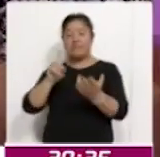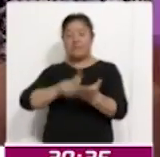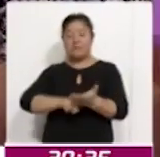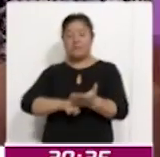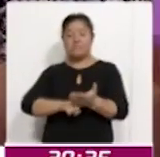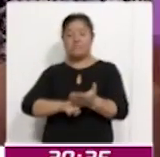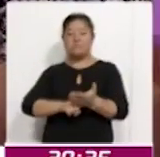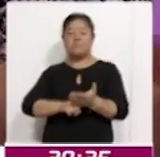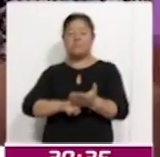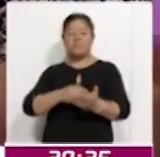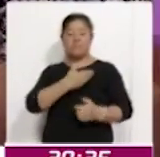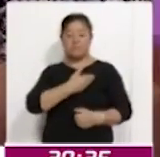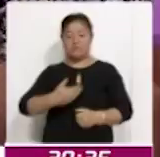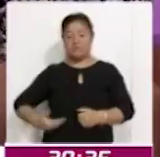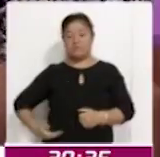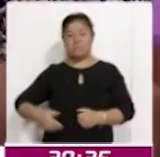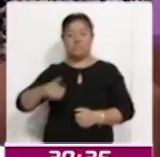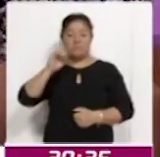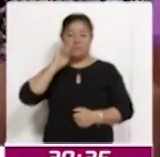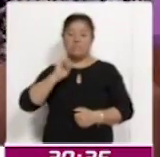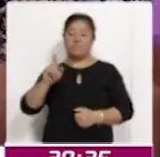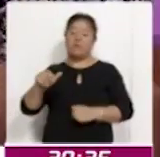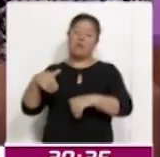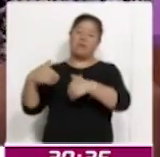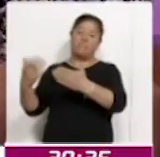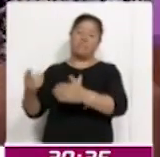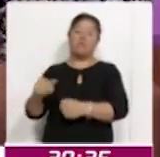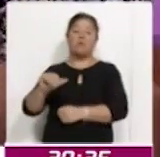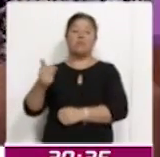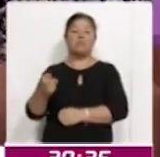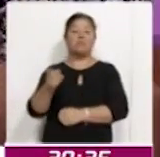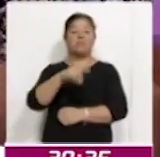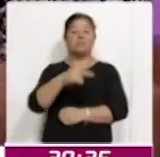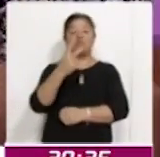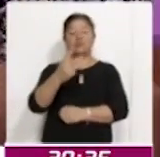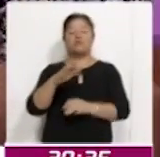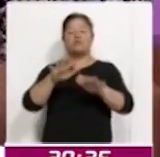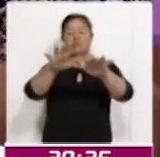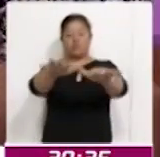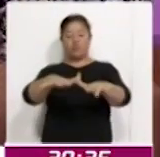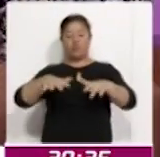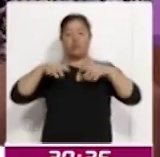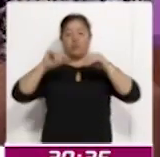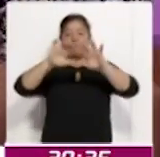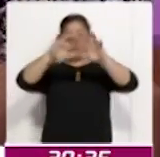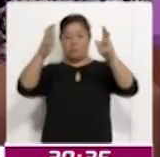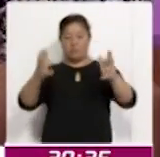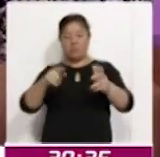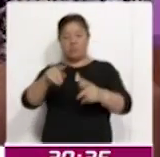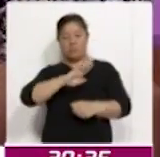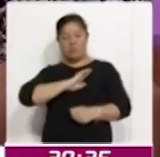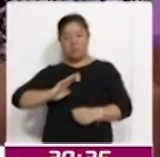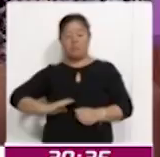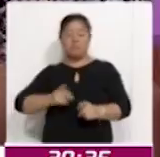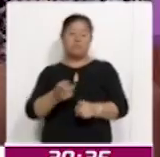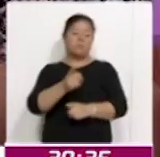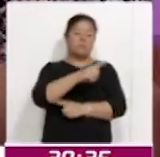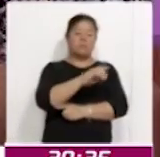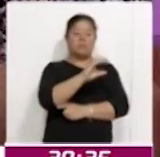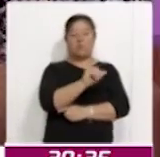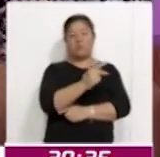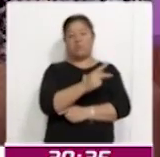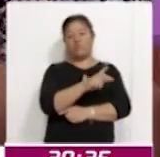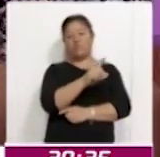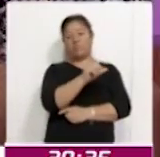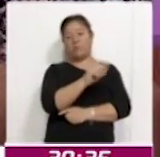en las afueras de la presidencia municipal, dos casillas más en el auditorio municipal y en el caso de la comunidad de Capulac,